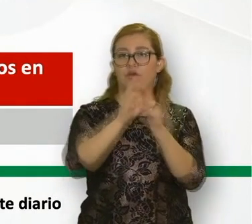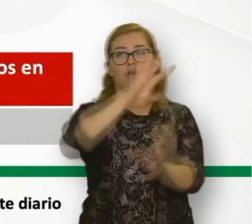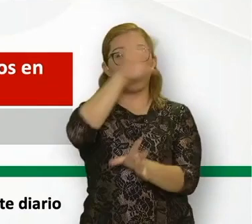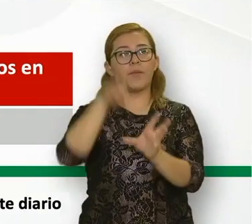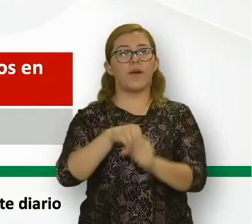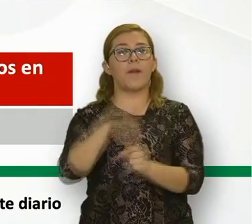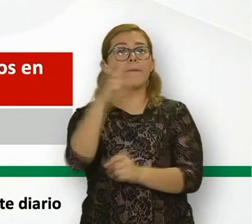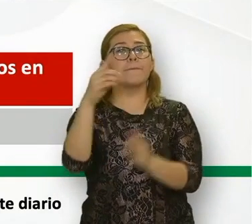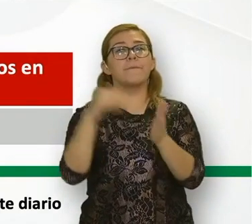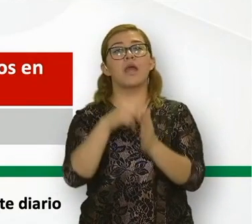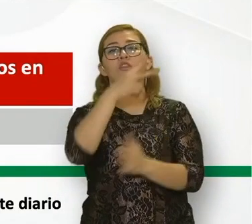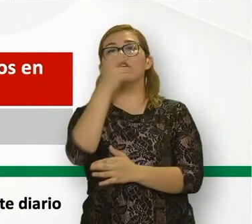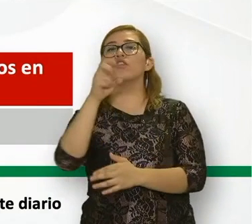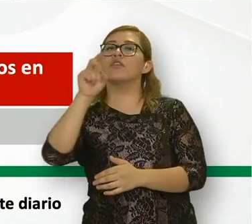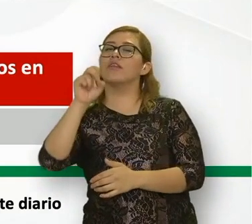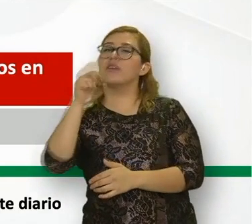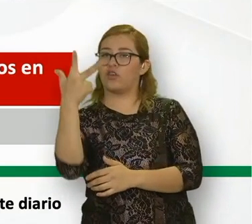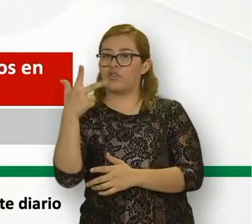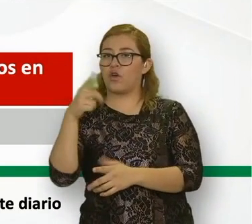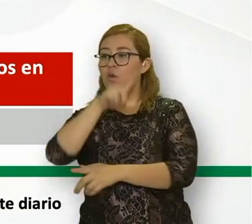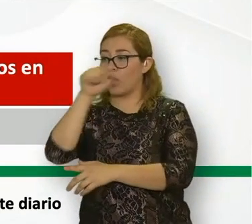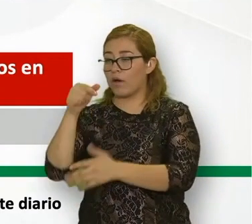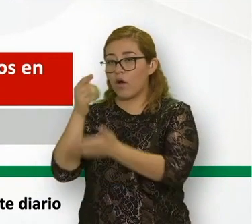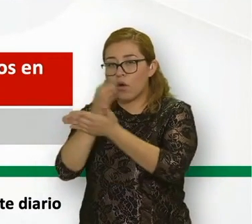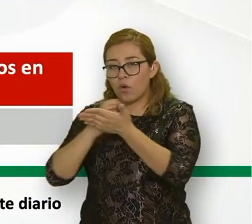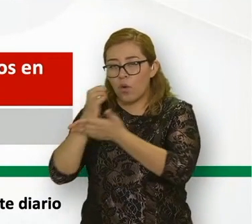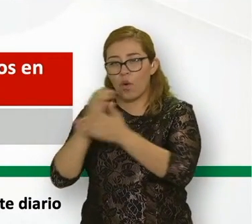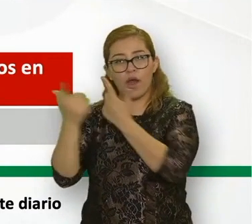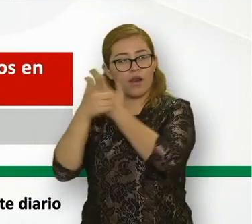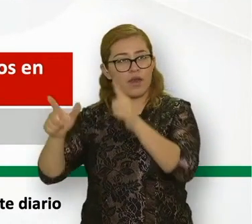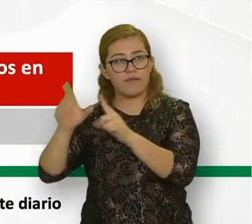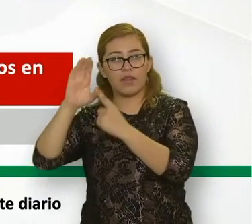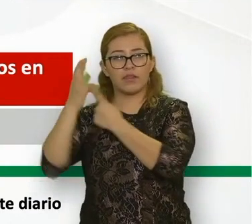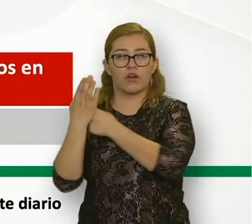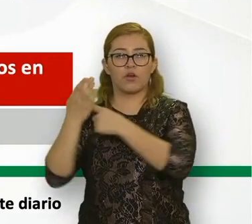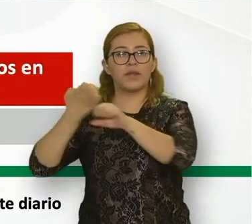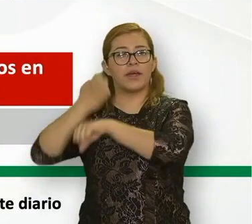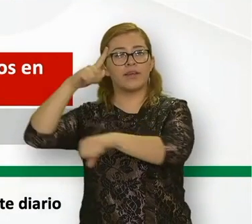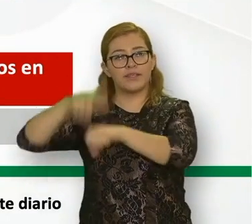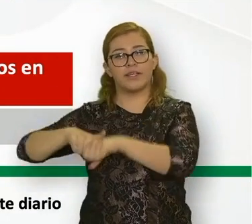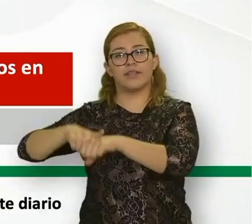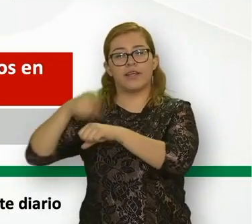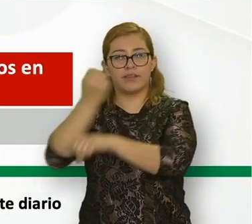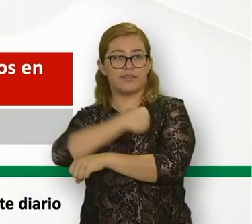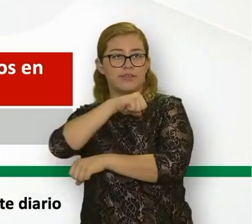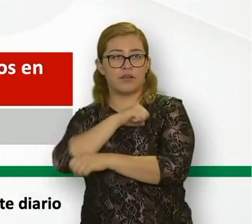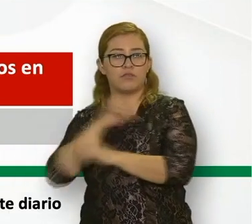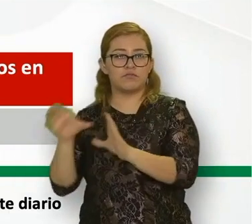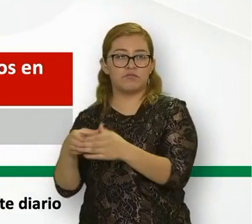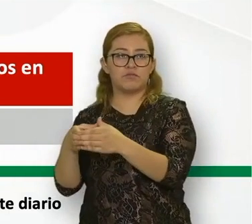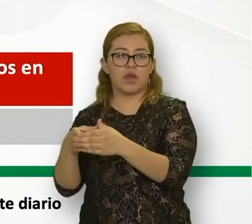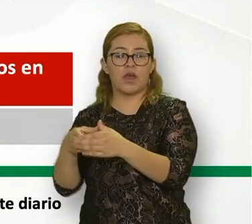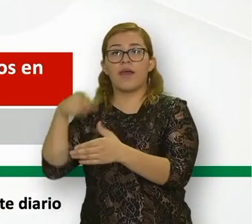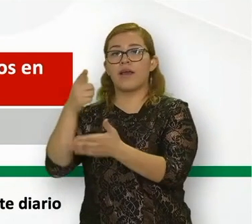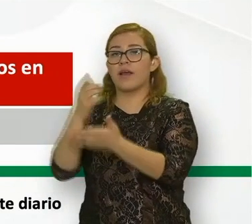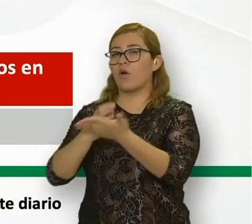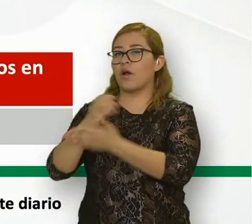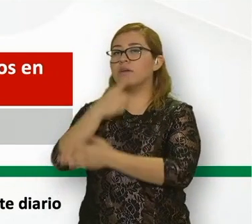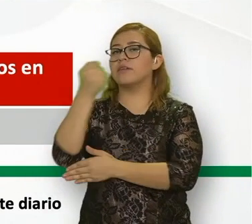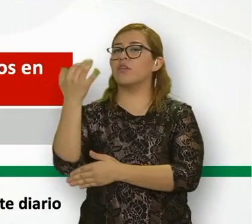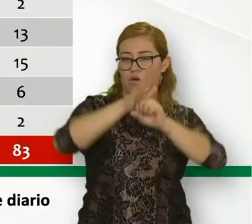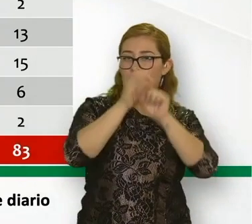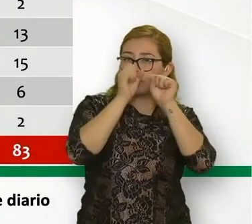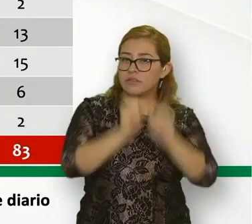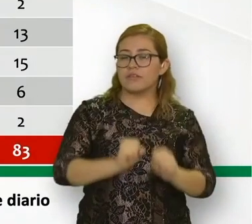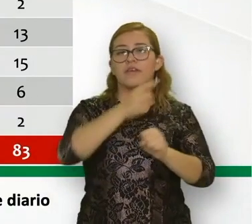Hasta la fecha, se ha dado el alta sanitaria a 151 personas y a 1.483 contactos en seguimiento. En